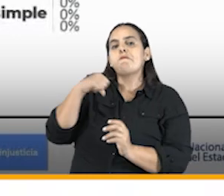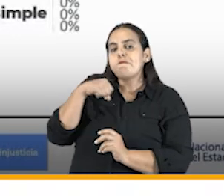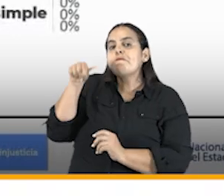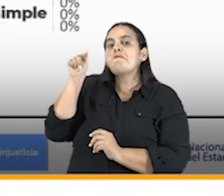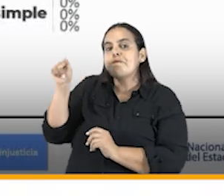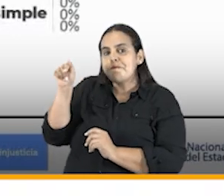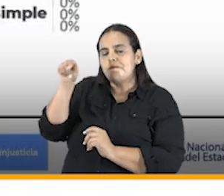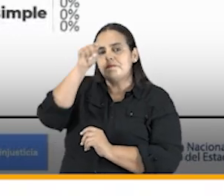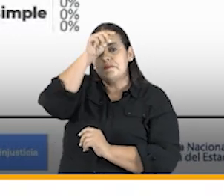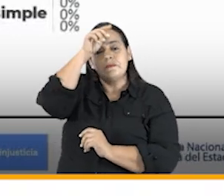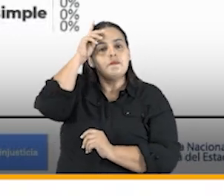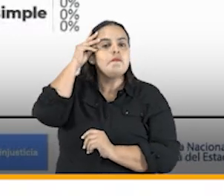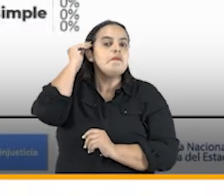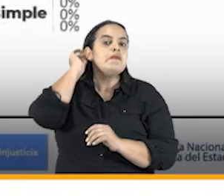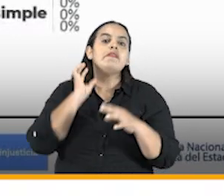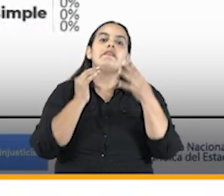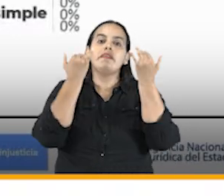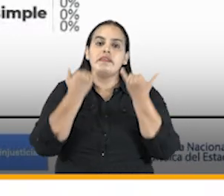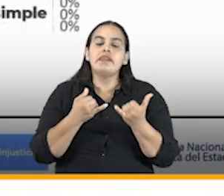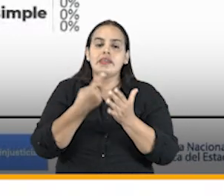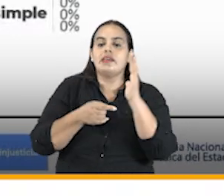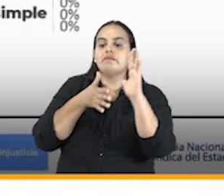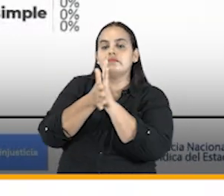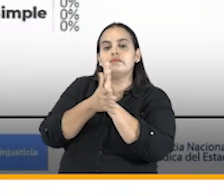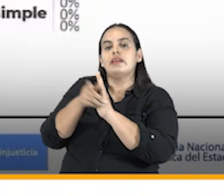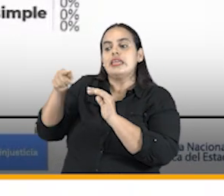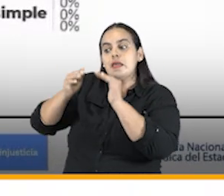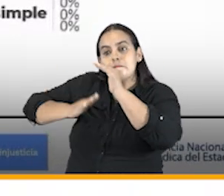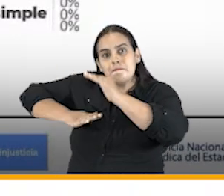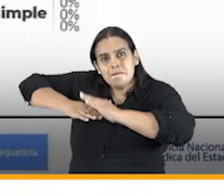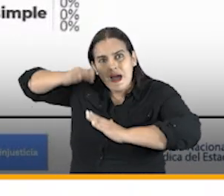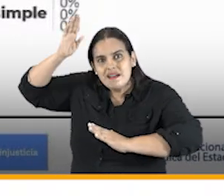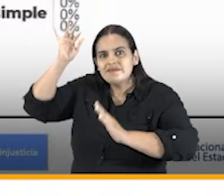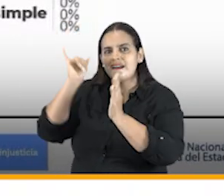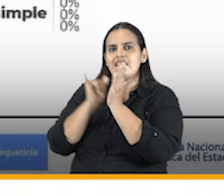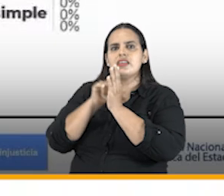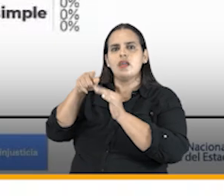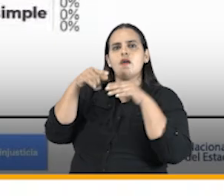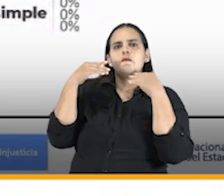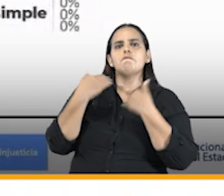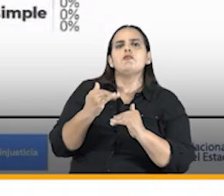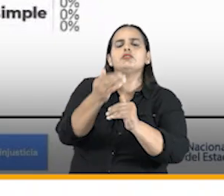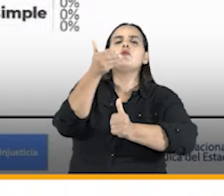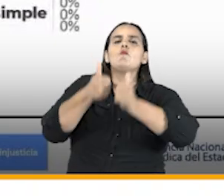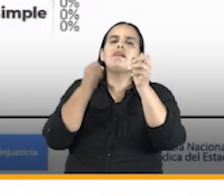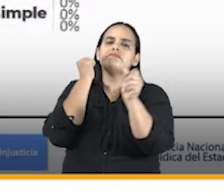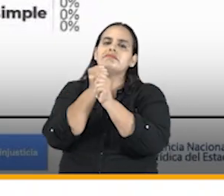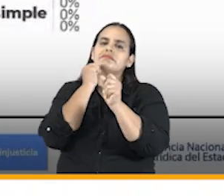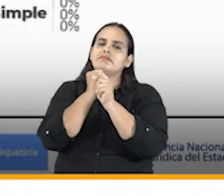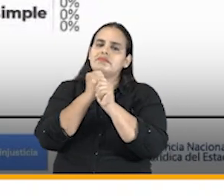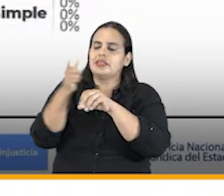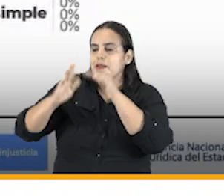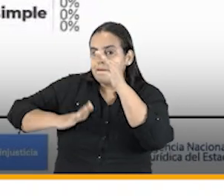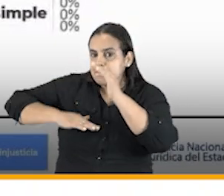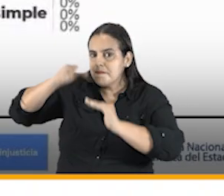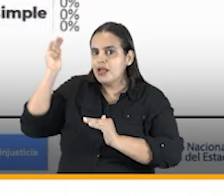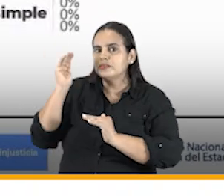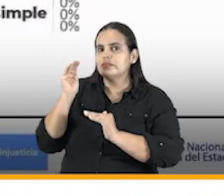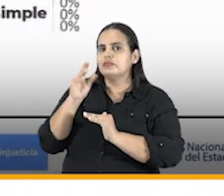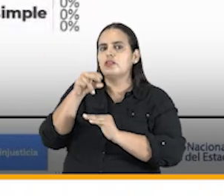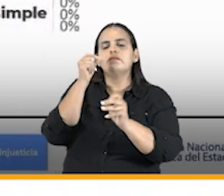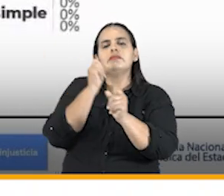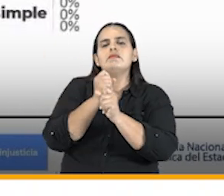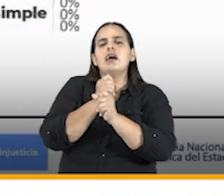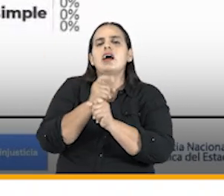Y debo resaltar que aquí la mayor parte de los procesos son laborales, los no laborales son la menor